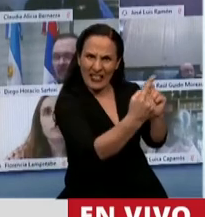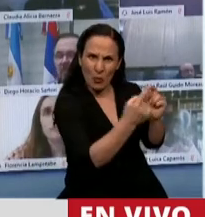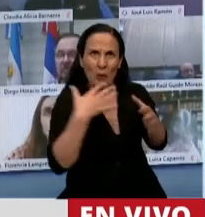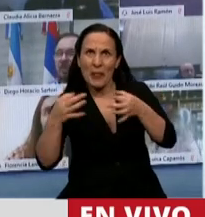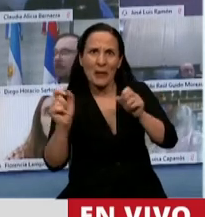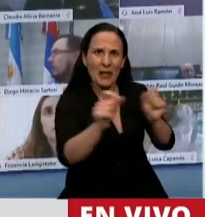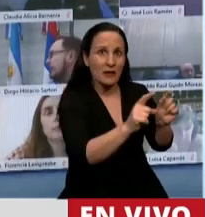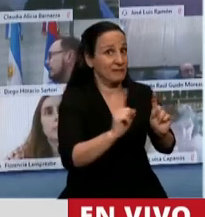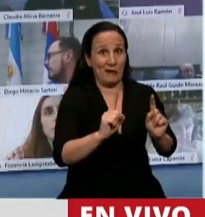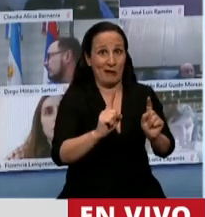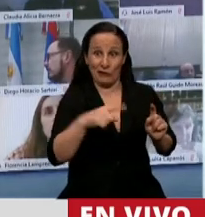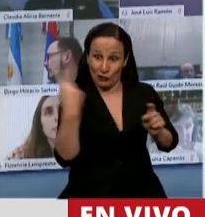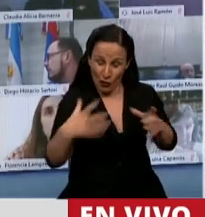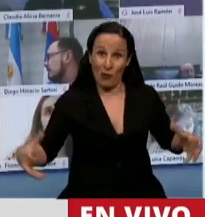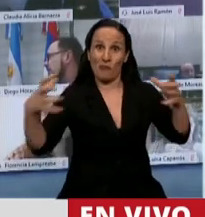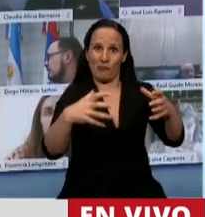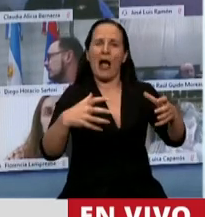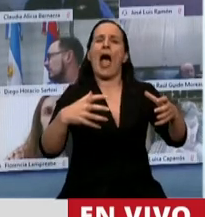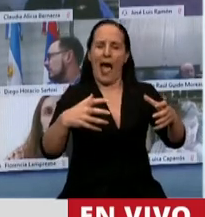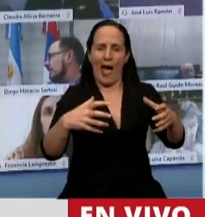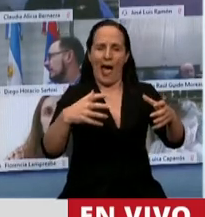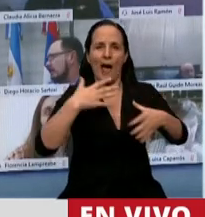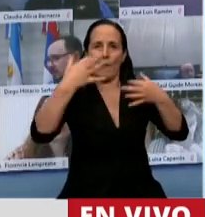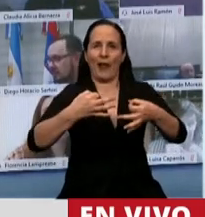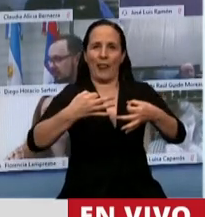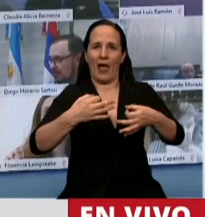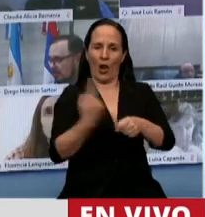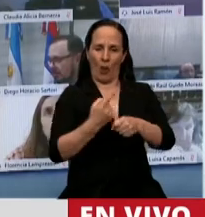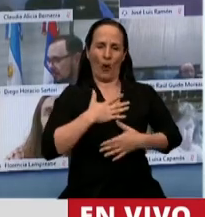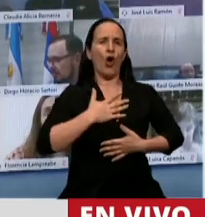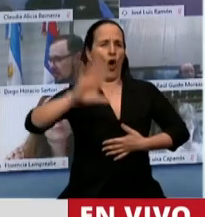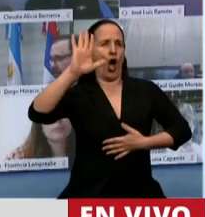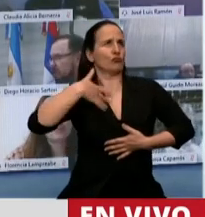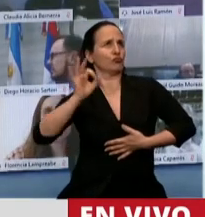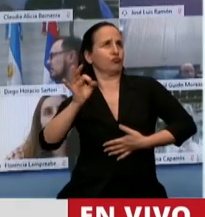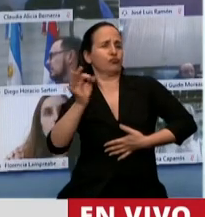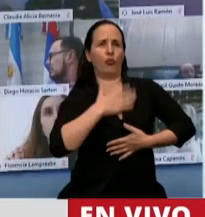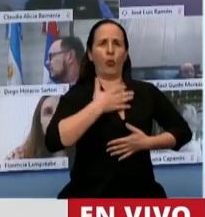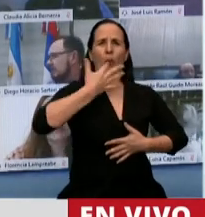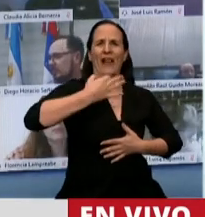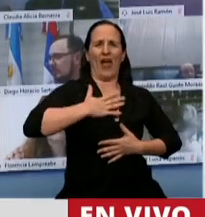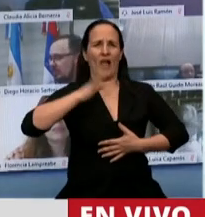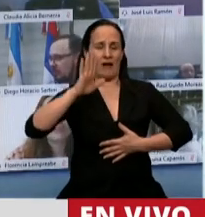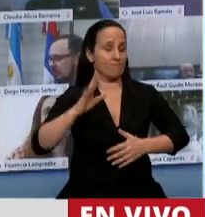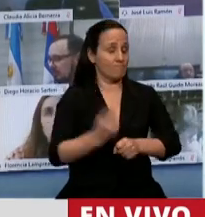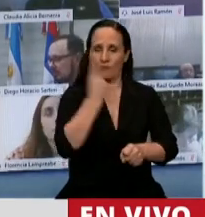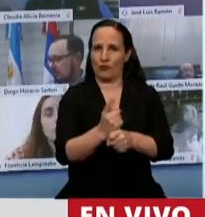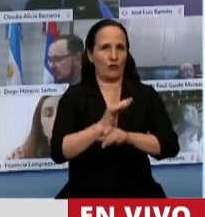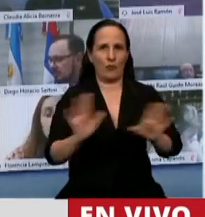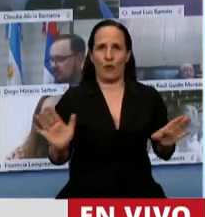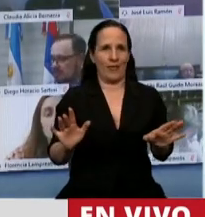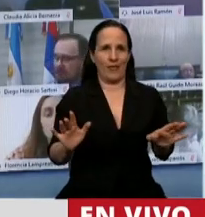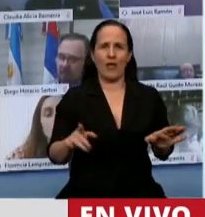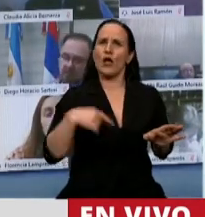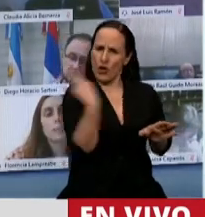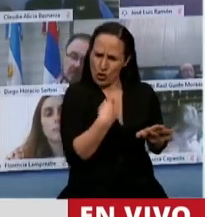Nadie en su sano juicio puede arrogarse la totalidad de la verdad. nosotros estamos aquí para aportar la